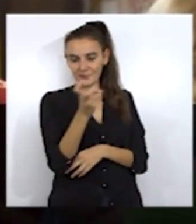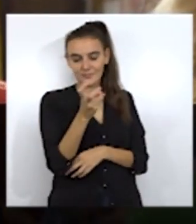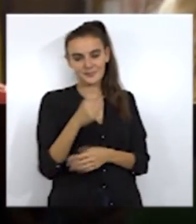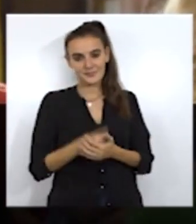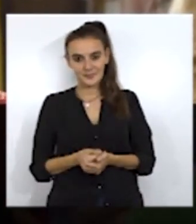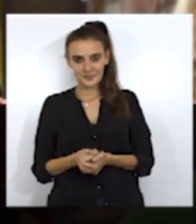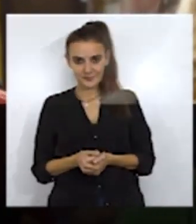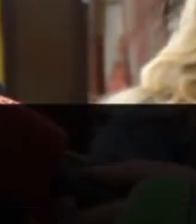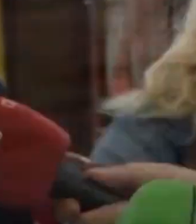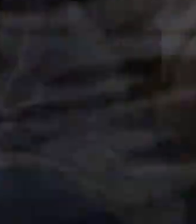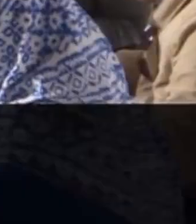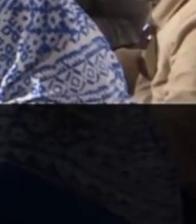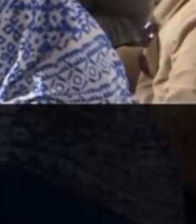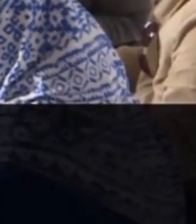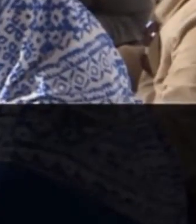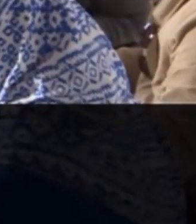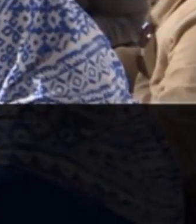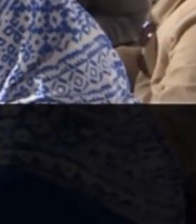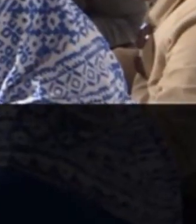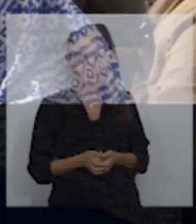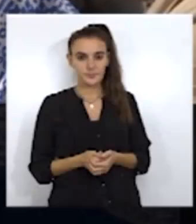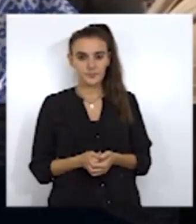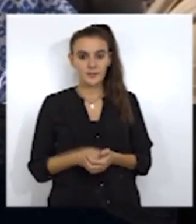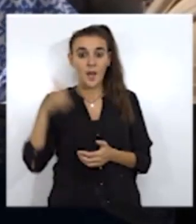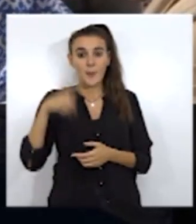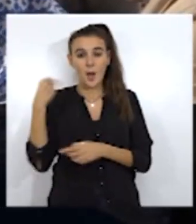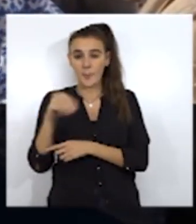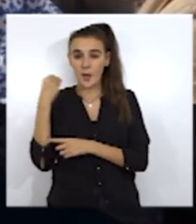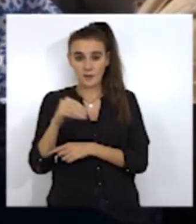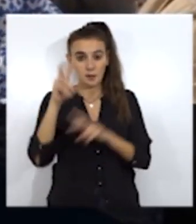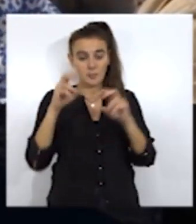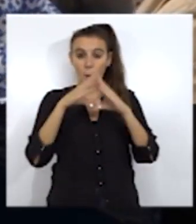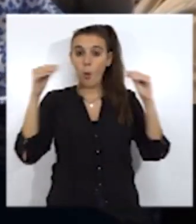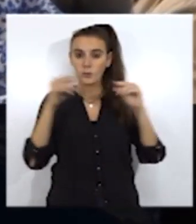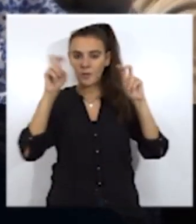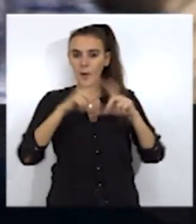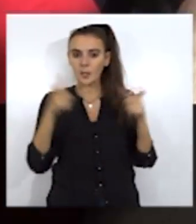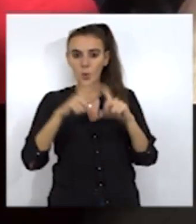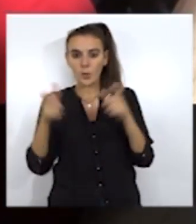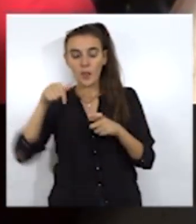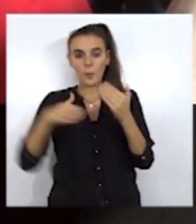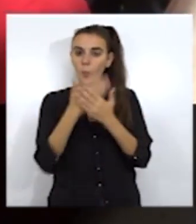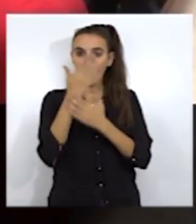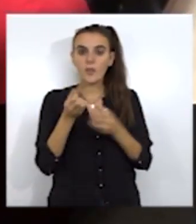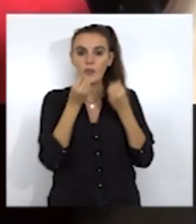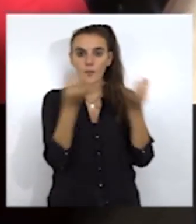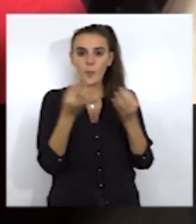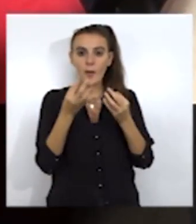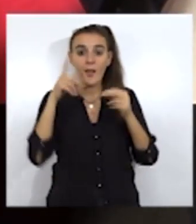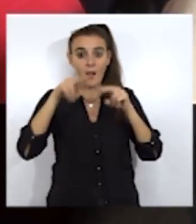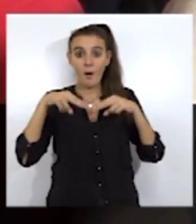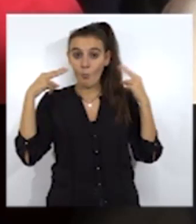regiones. La presidenta del consorcio de la UNED, en reunión mantenida esta mañana, informa a la pública de la